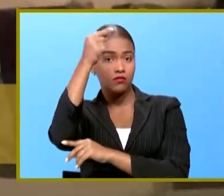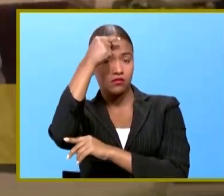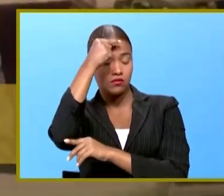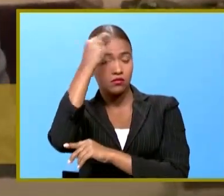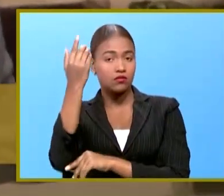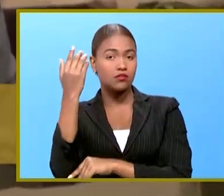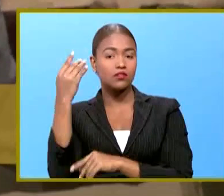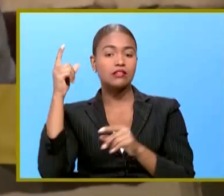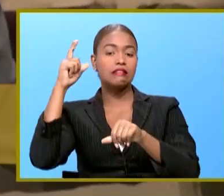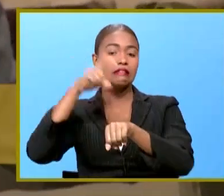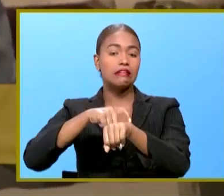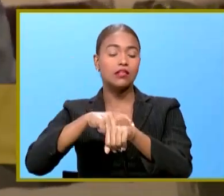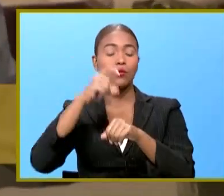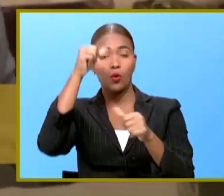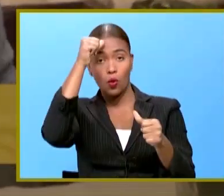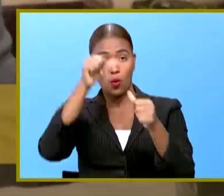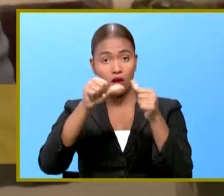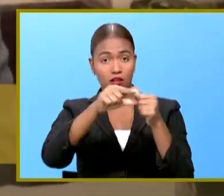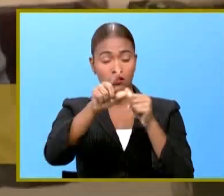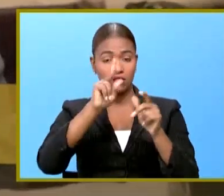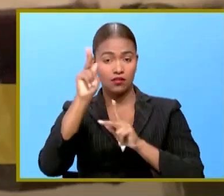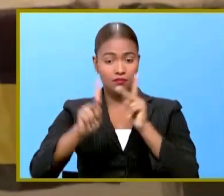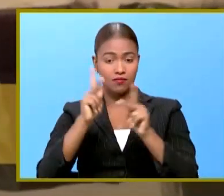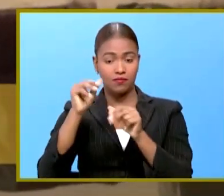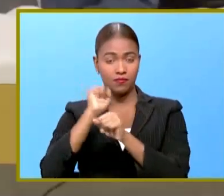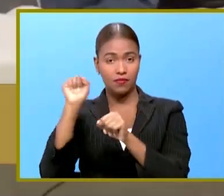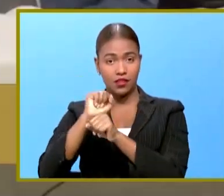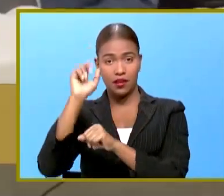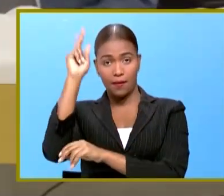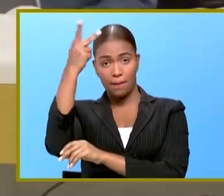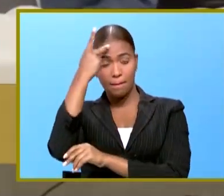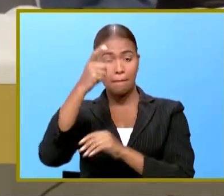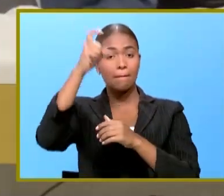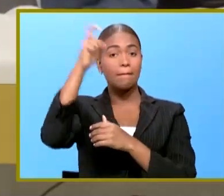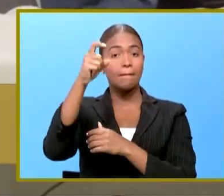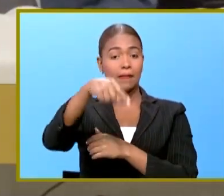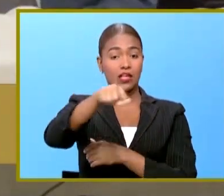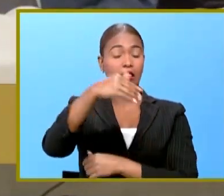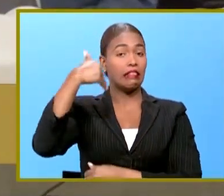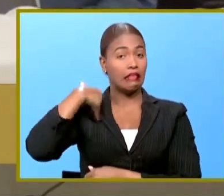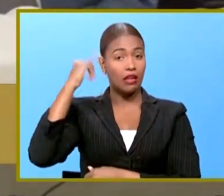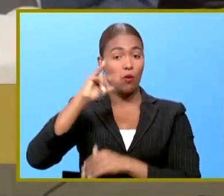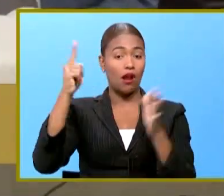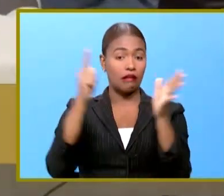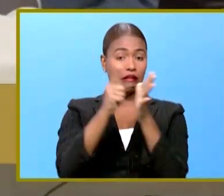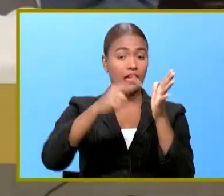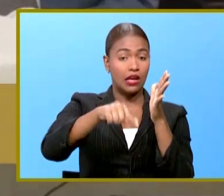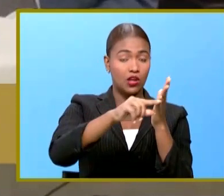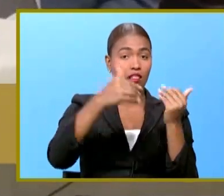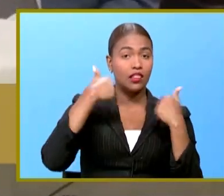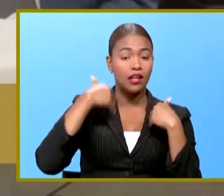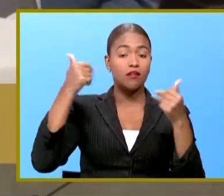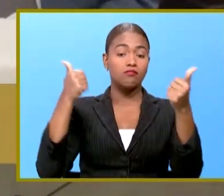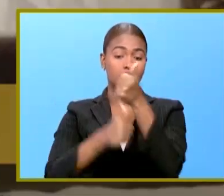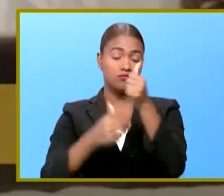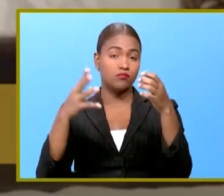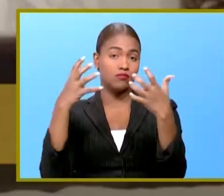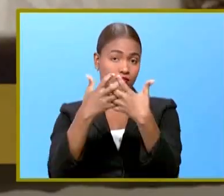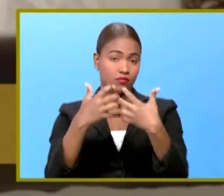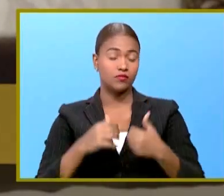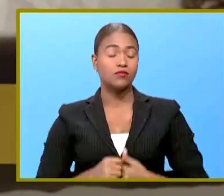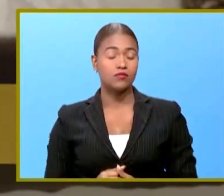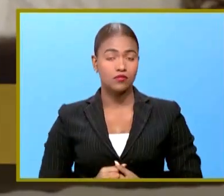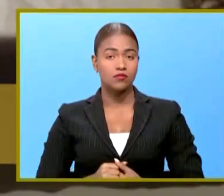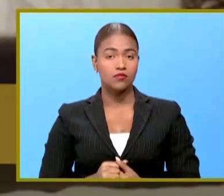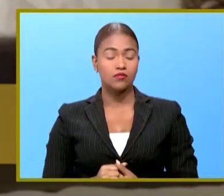al tiempo de recordar a los funcionarios públicos los deberes y prohibiciones a los que están sujetos. Lo